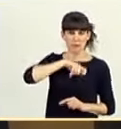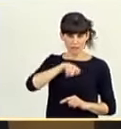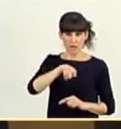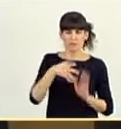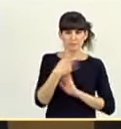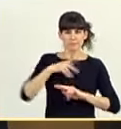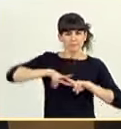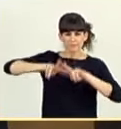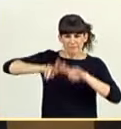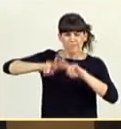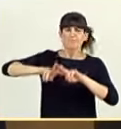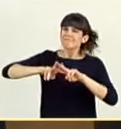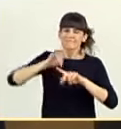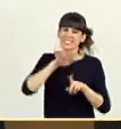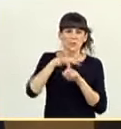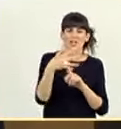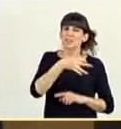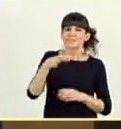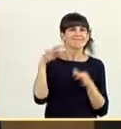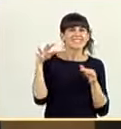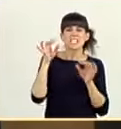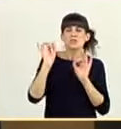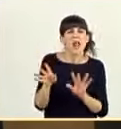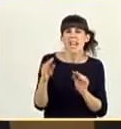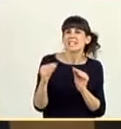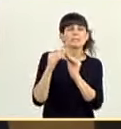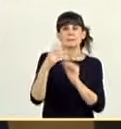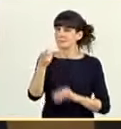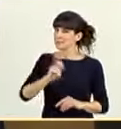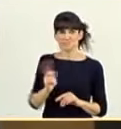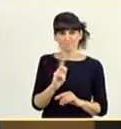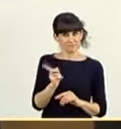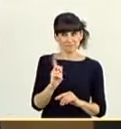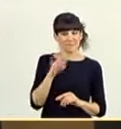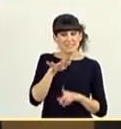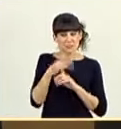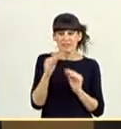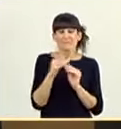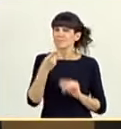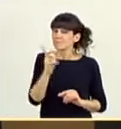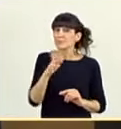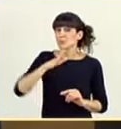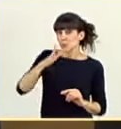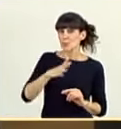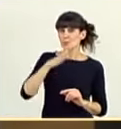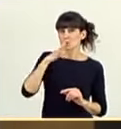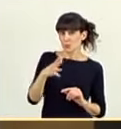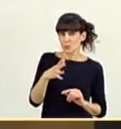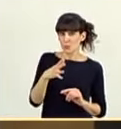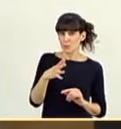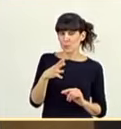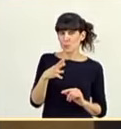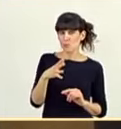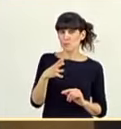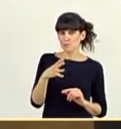examinado y no se dan las circunstancias, no se han dado las circunstancias que requieran esa situación porque con los